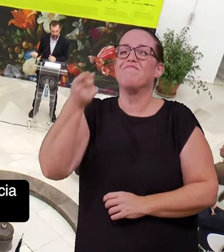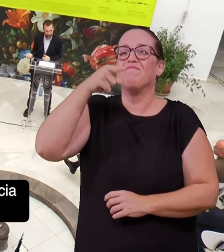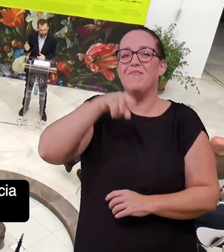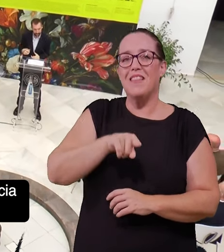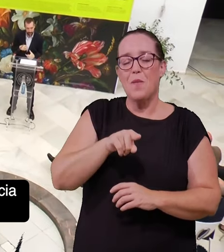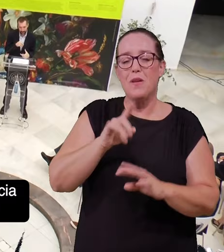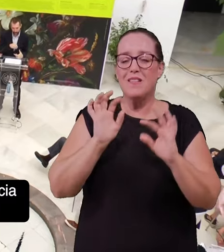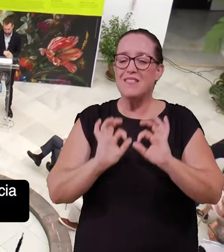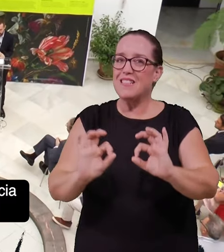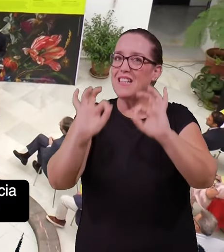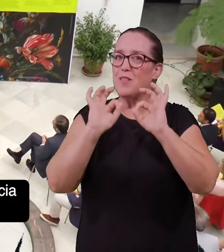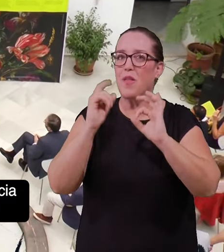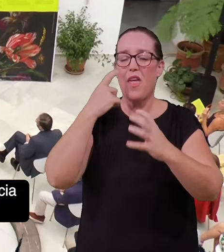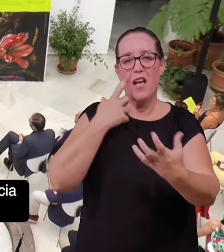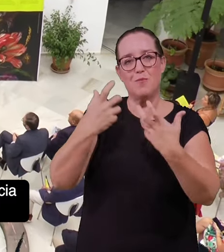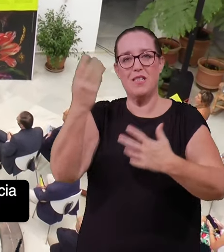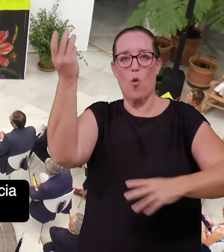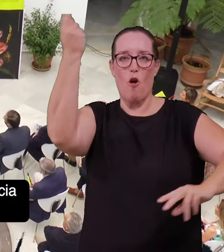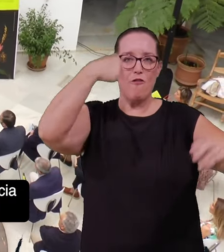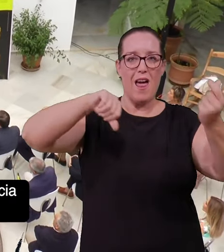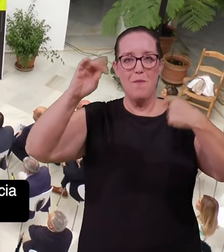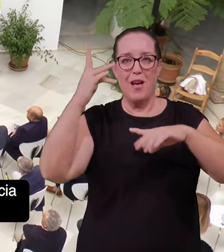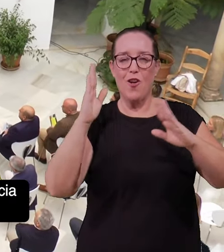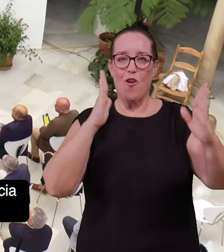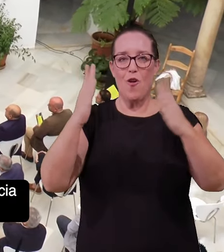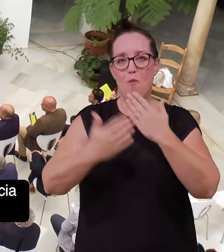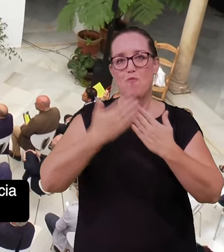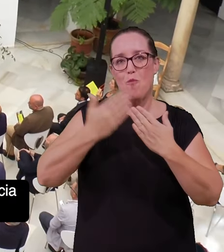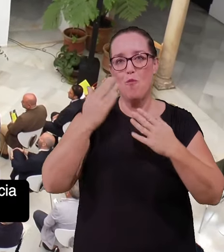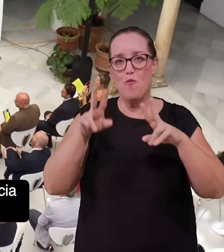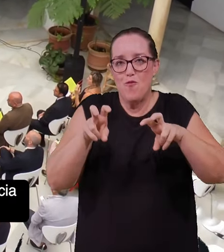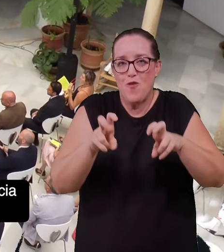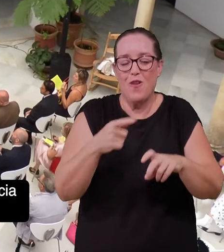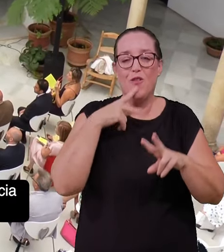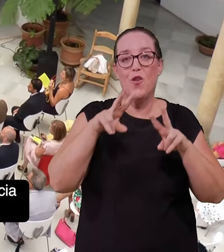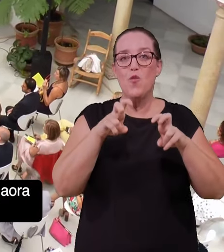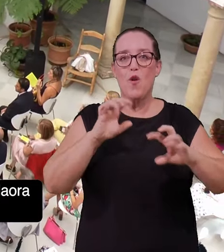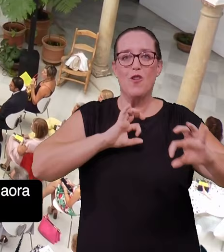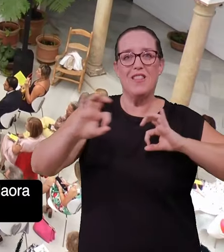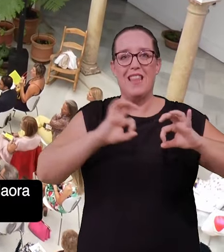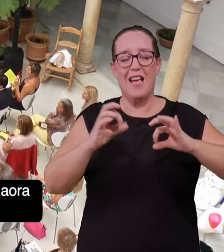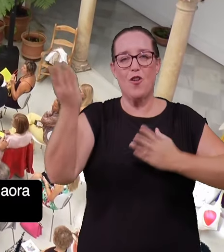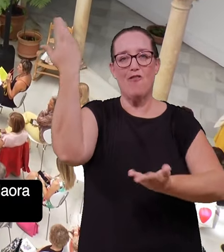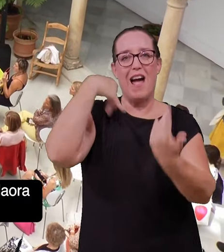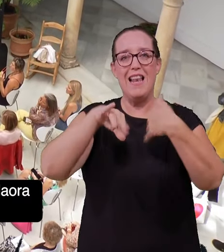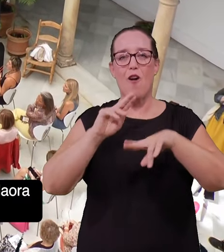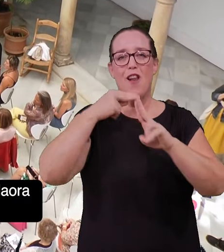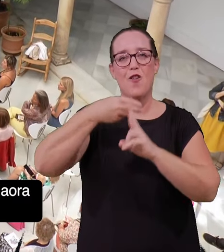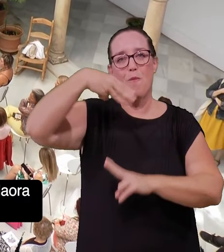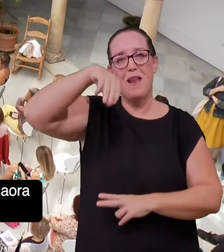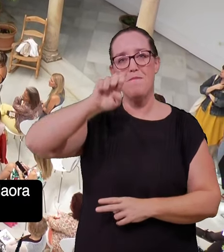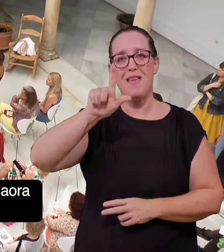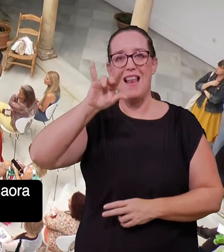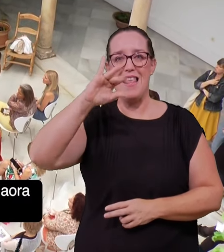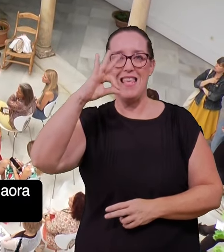Entre las novedades, la primera incursión en la provincia con toma de tierra, un espectáculo de flamenco contemporáneo, danza y nuevas